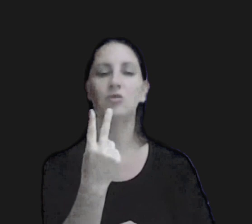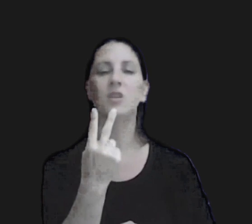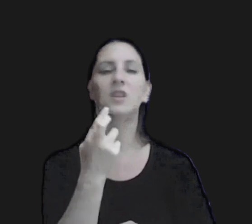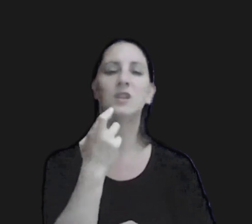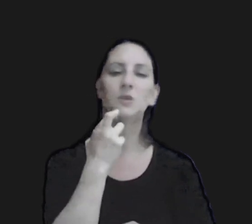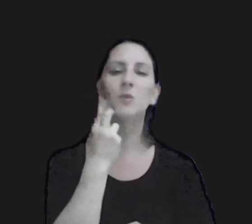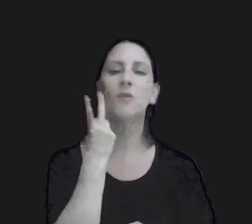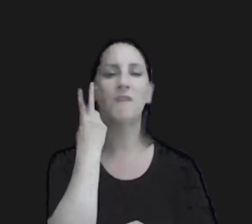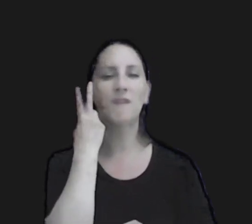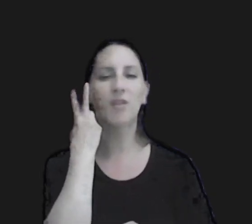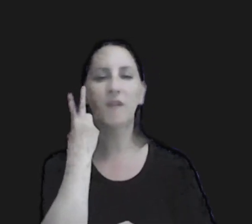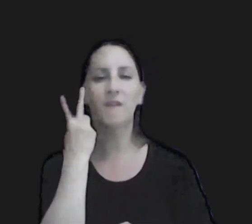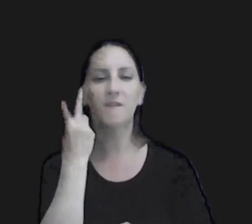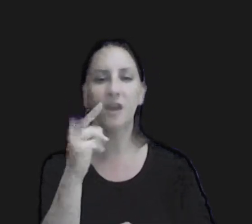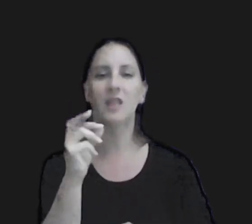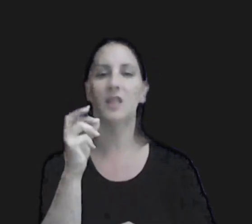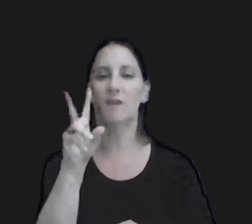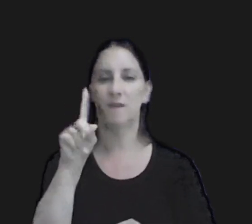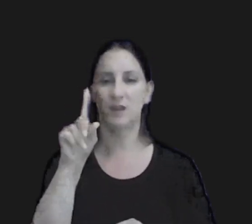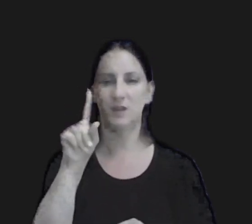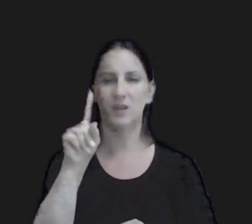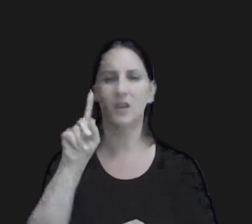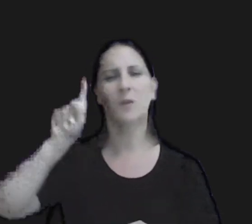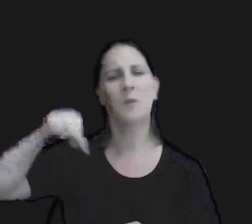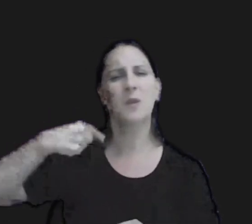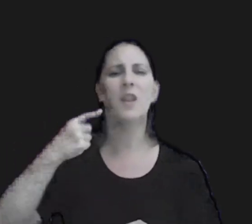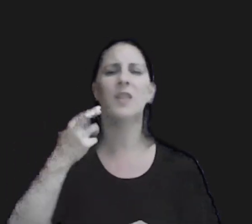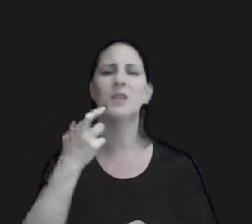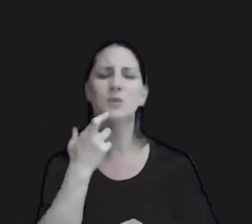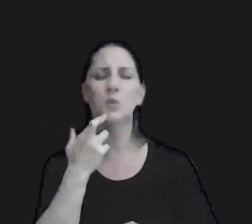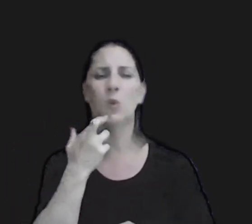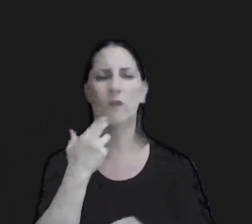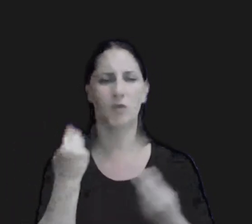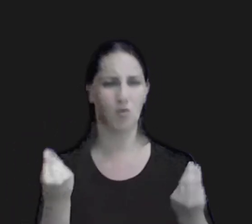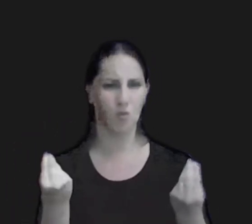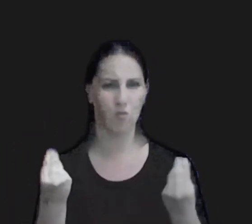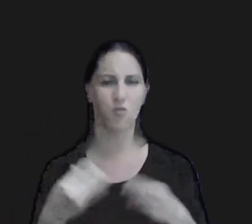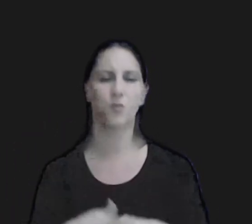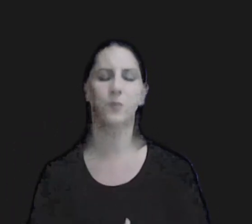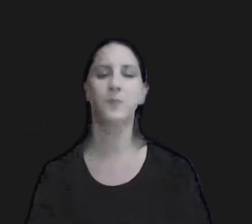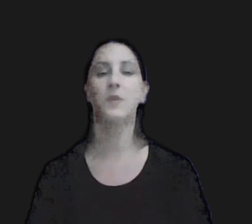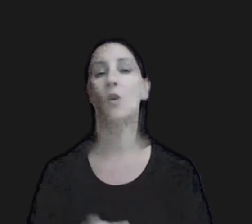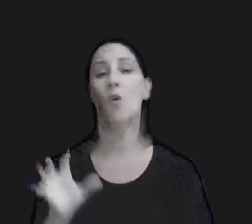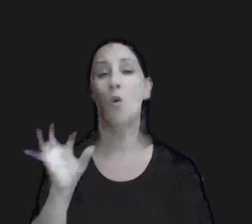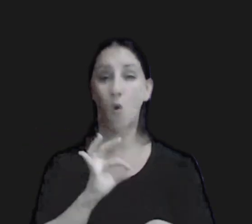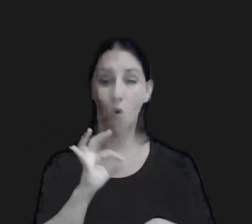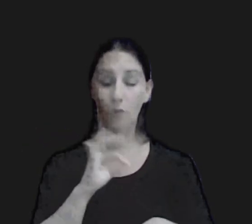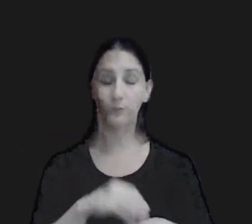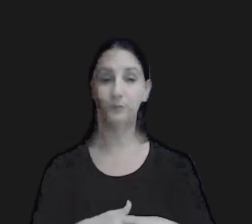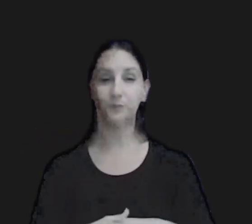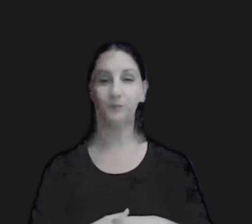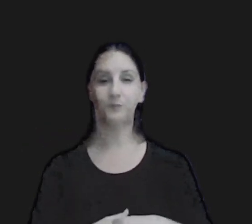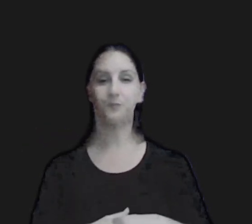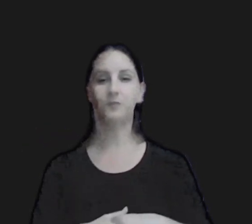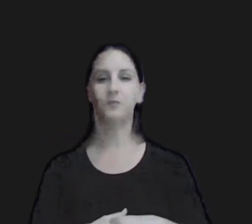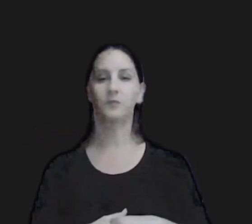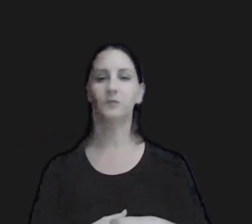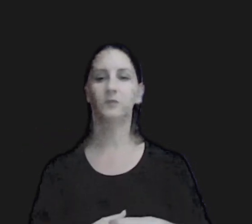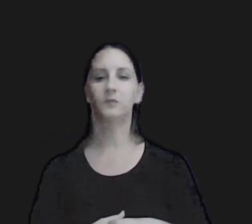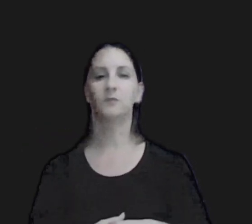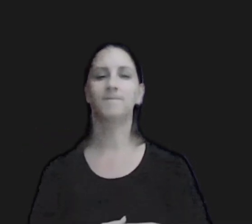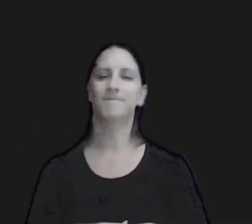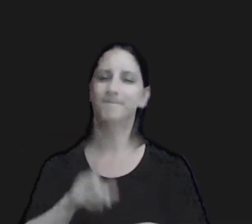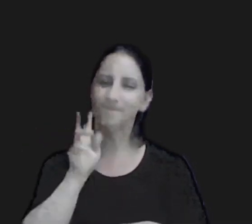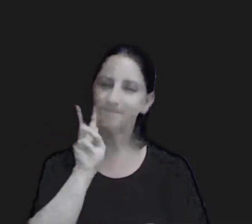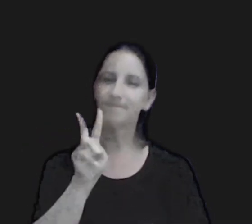-20-21 no me sacaban el 19 y agregaban el 22 o por ejemplo que esto también lo veo capaz un poco